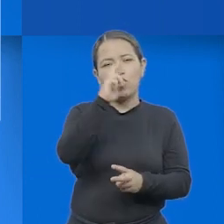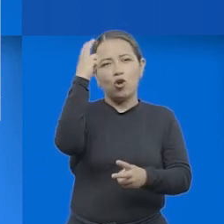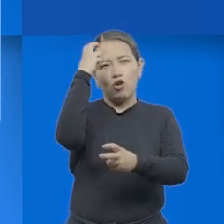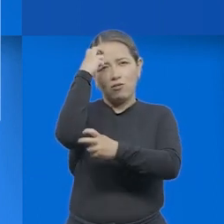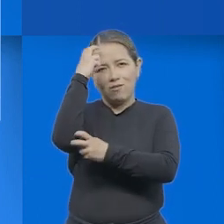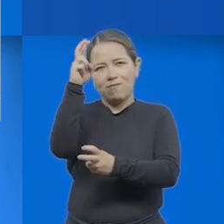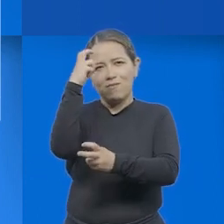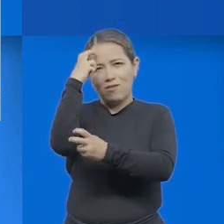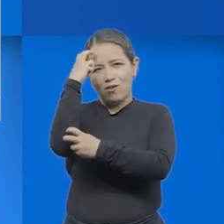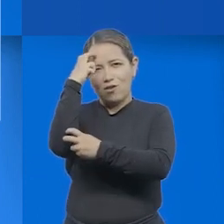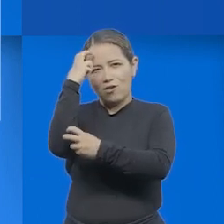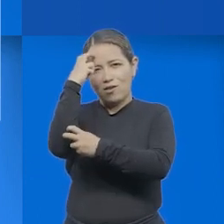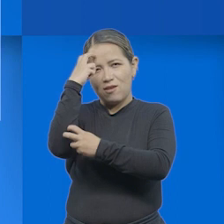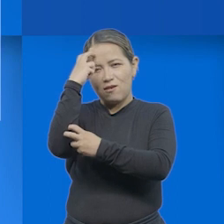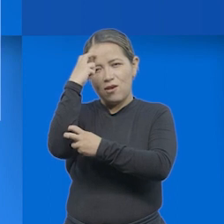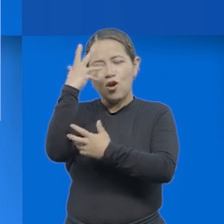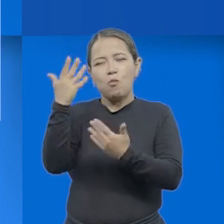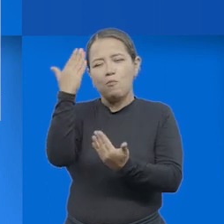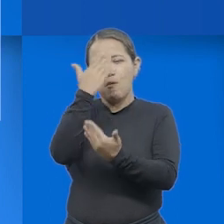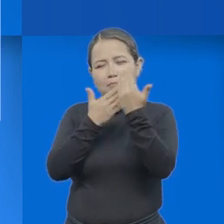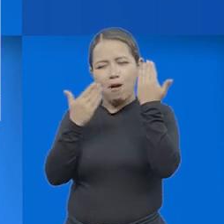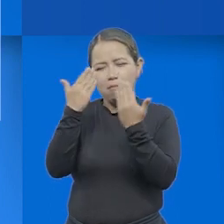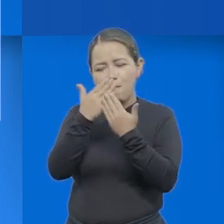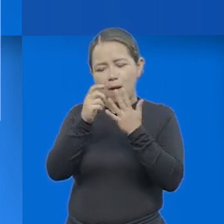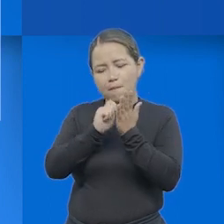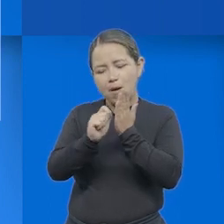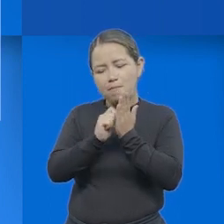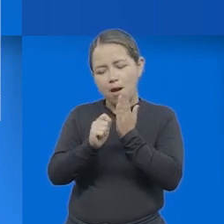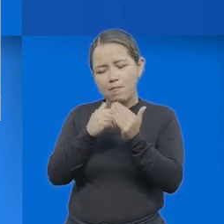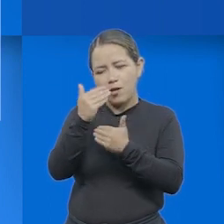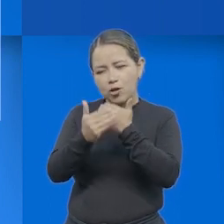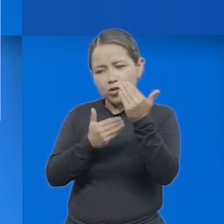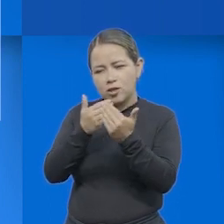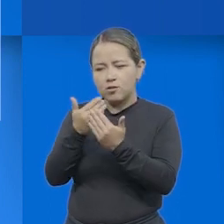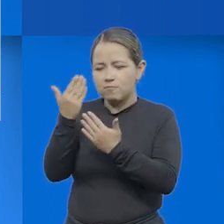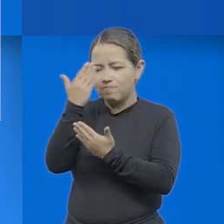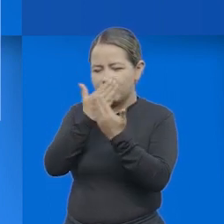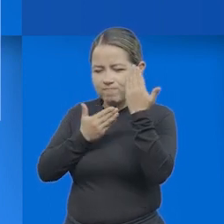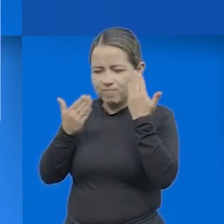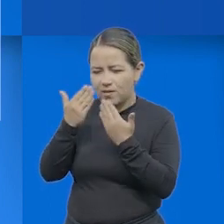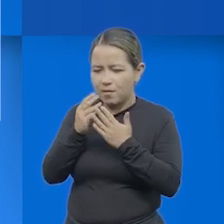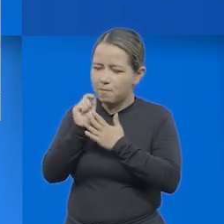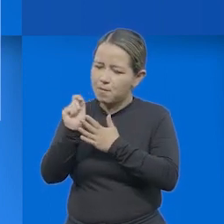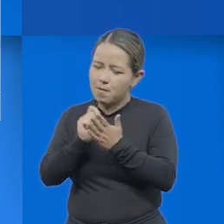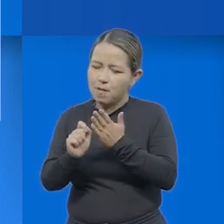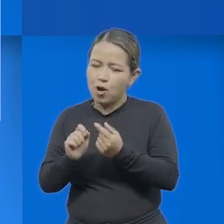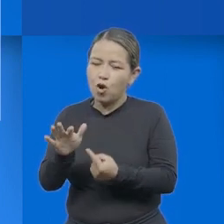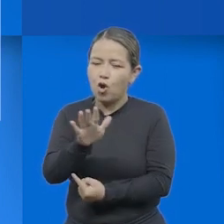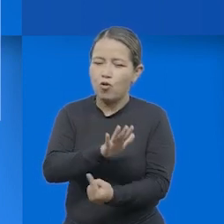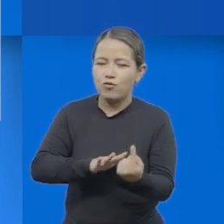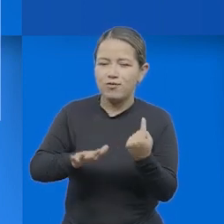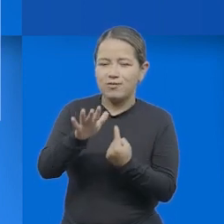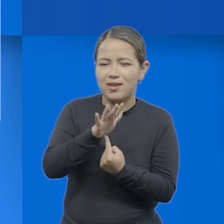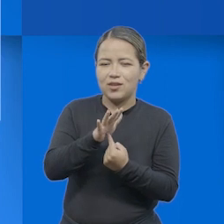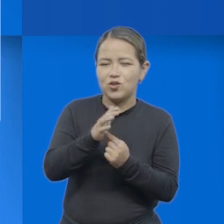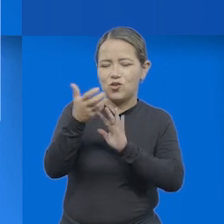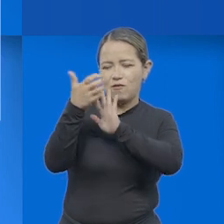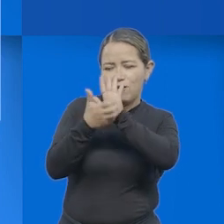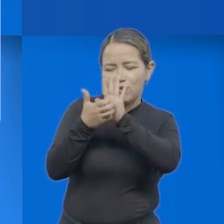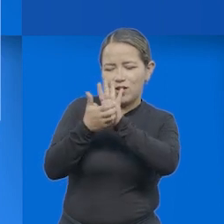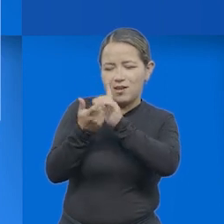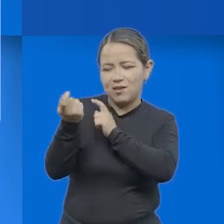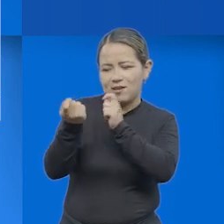sería estrategia metacognitiva, reflexionar sobre el proceso de escritura, examinar factores ambientales del contexto,